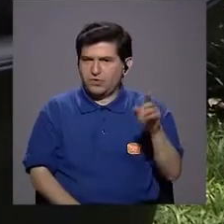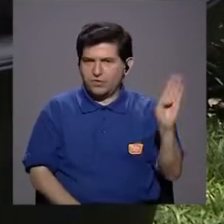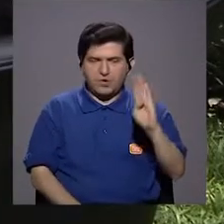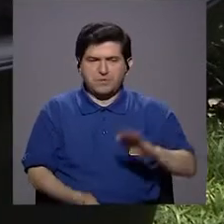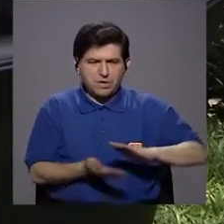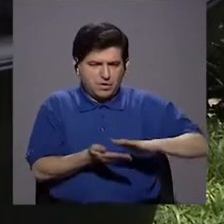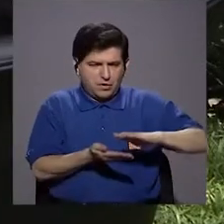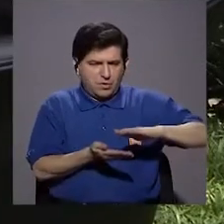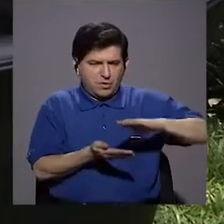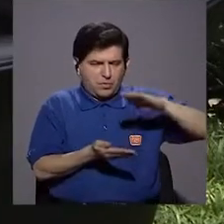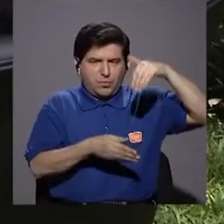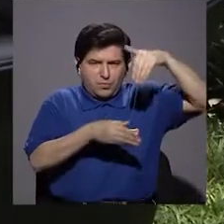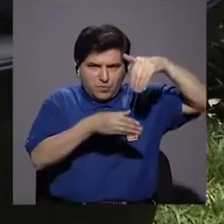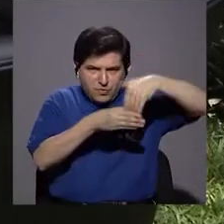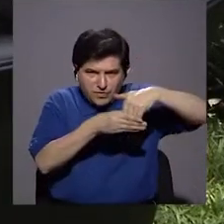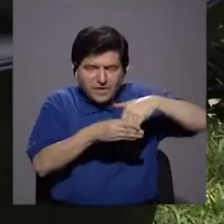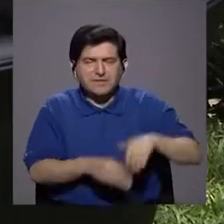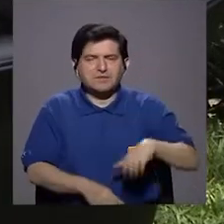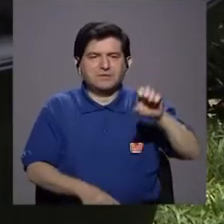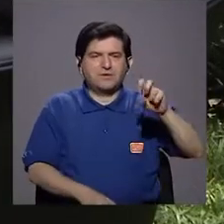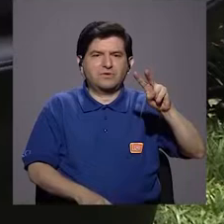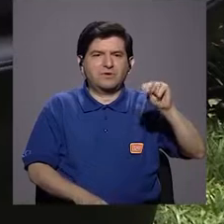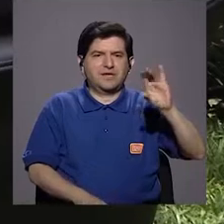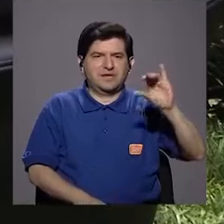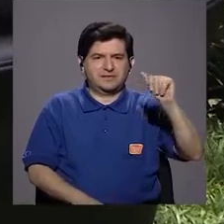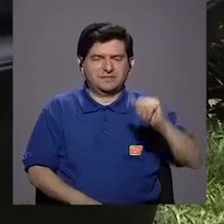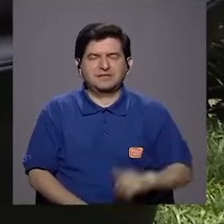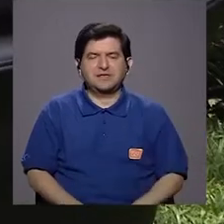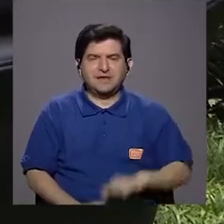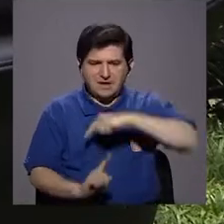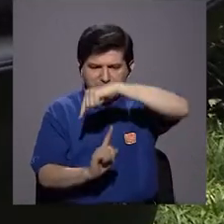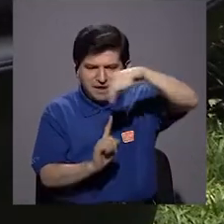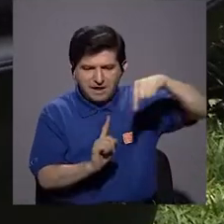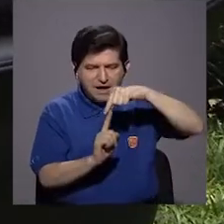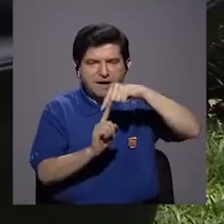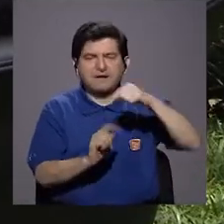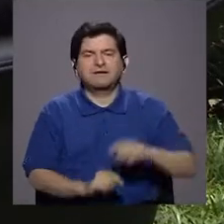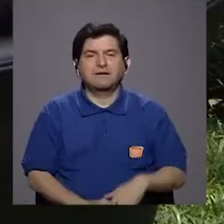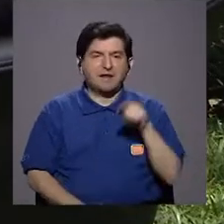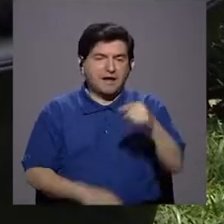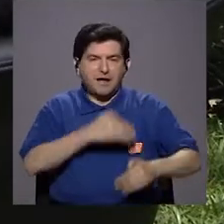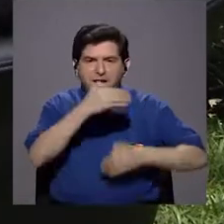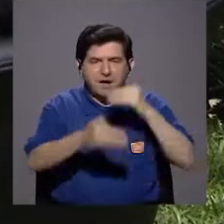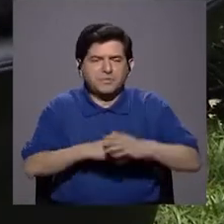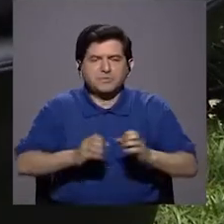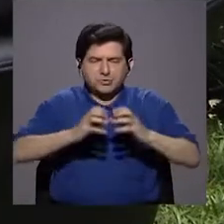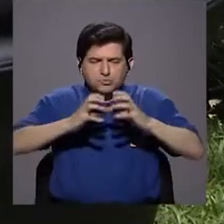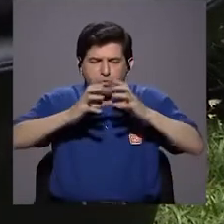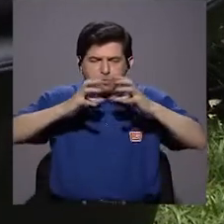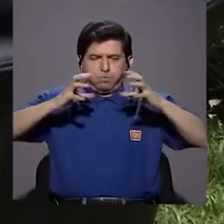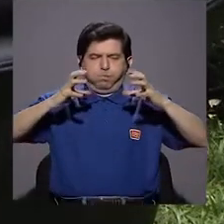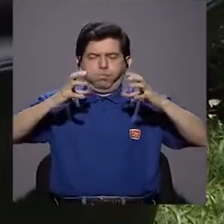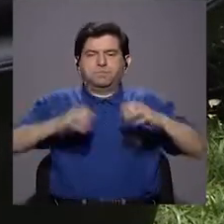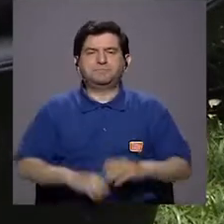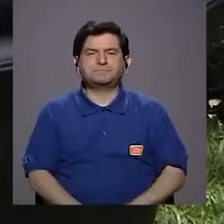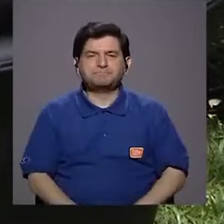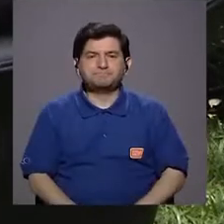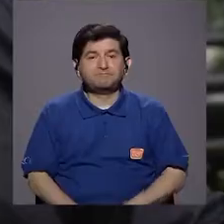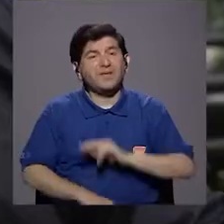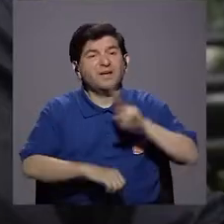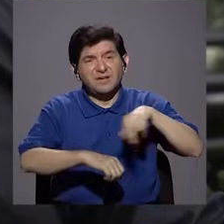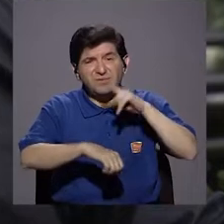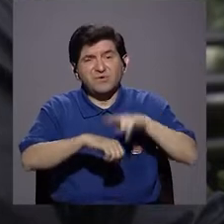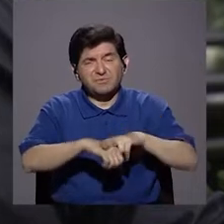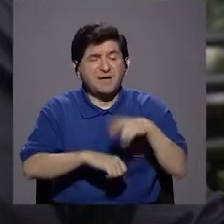remuevo, se van a acumular en el surco de la encía, alrededor, en los cuellos de los dientes y me van a generar un proceso inflamatorio. Entonces, por común,